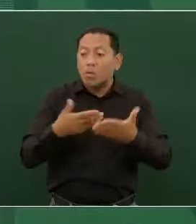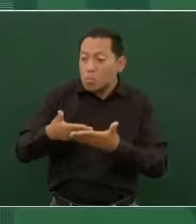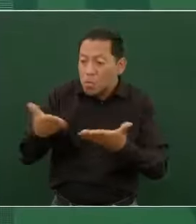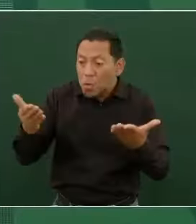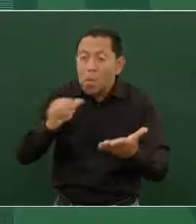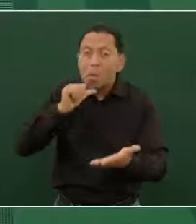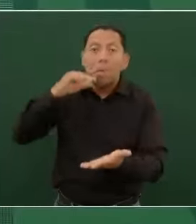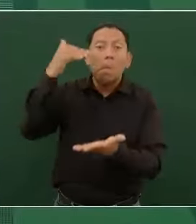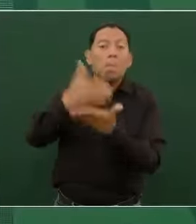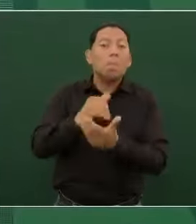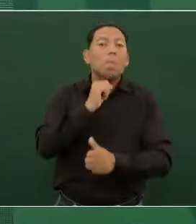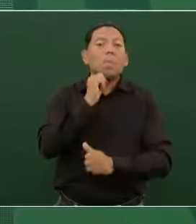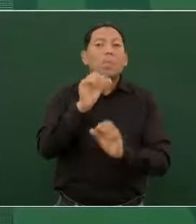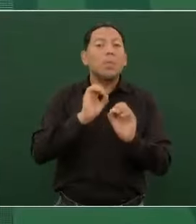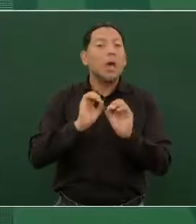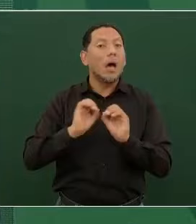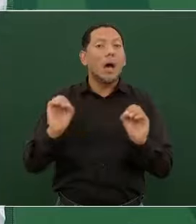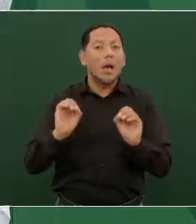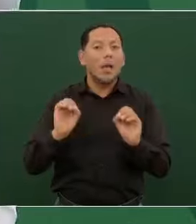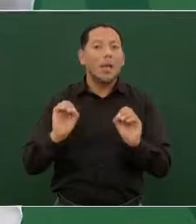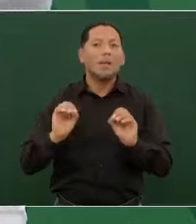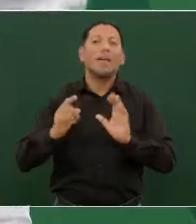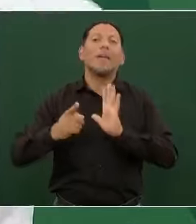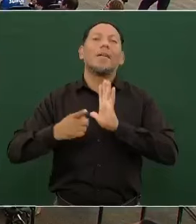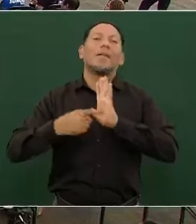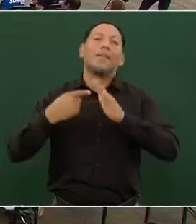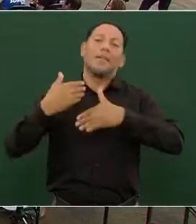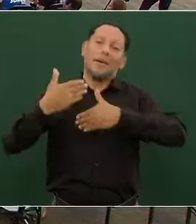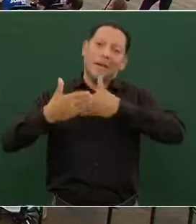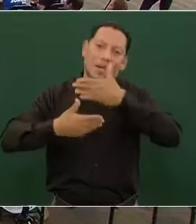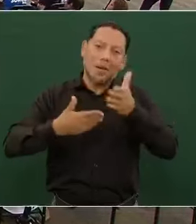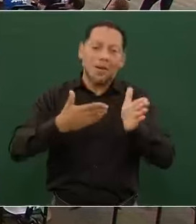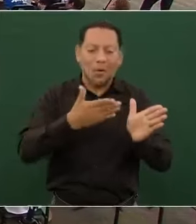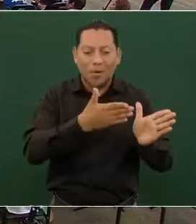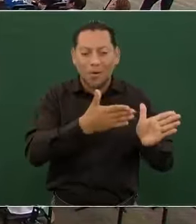que de nuevo otras elecciones